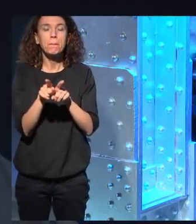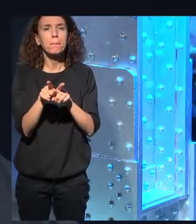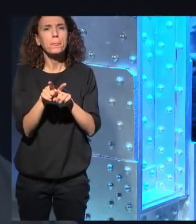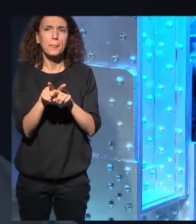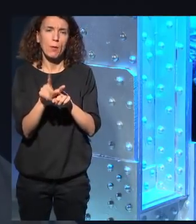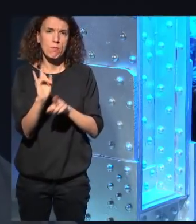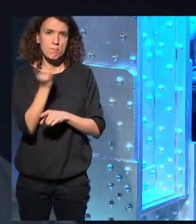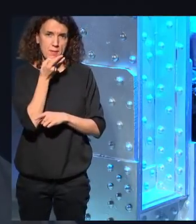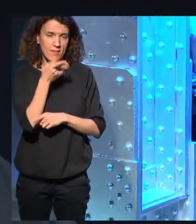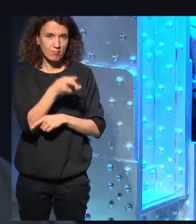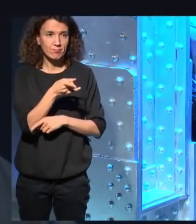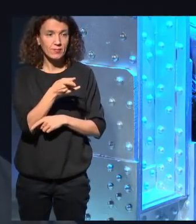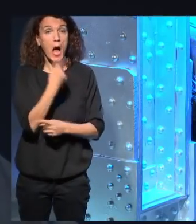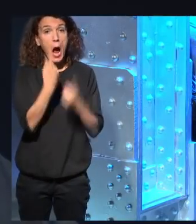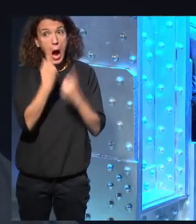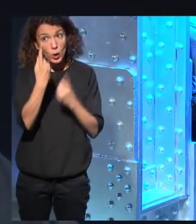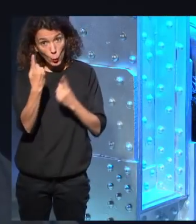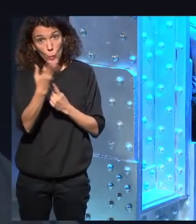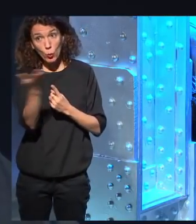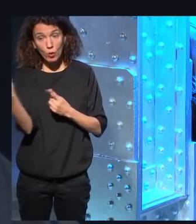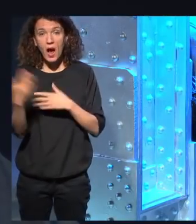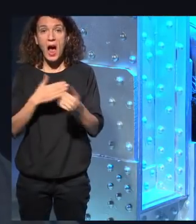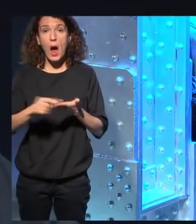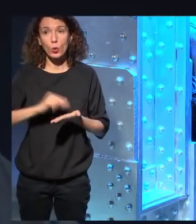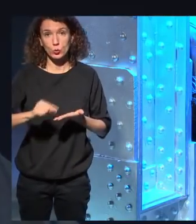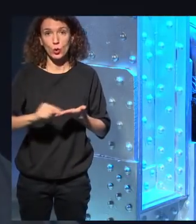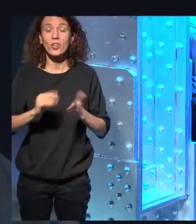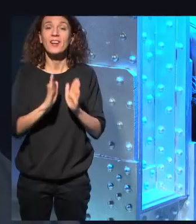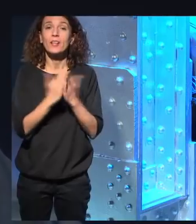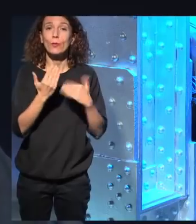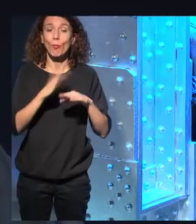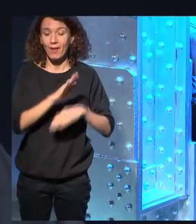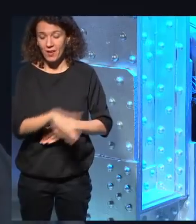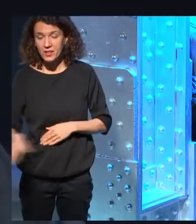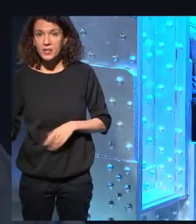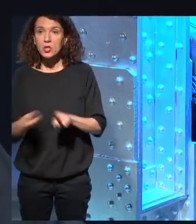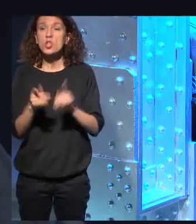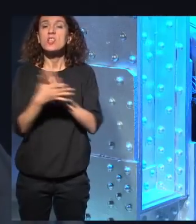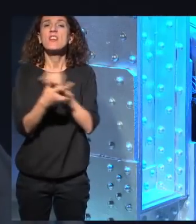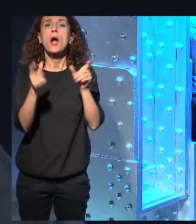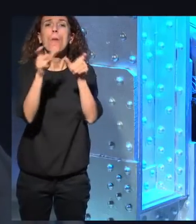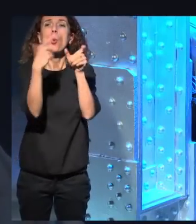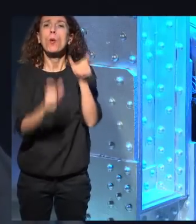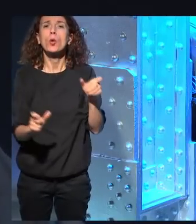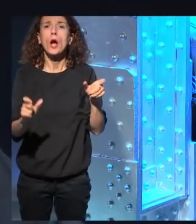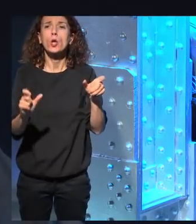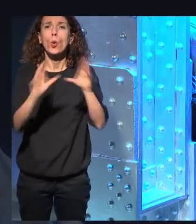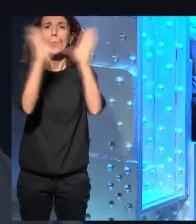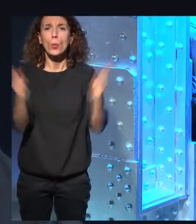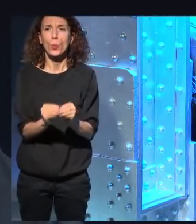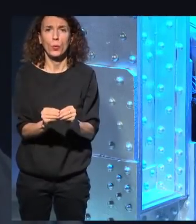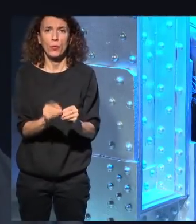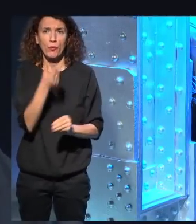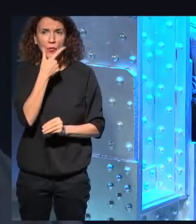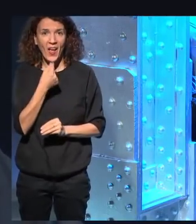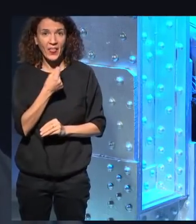error de que cometen algunos de los autores de libros para niños de simplificarles el vocabulario a los niños chicos